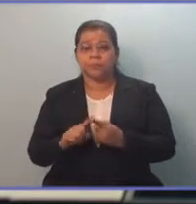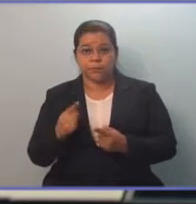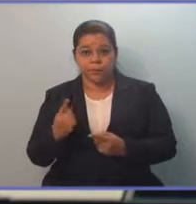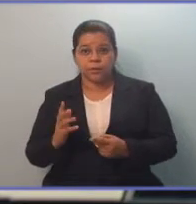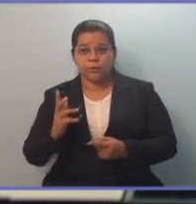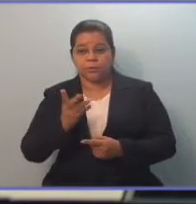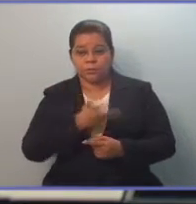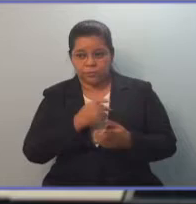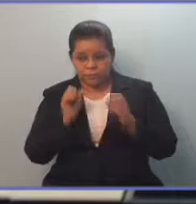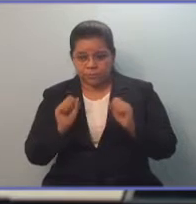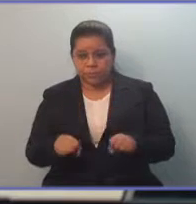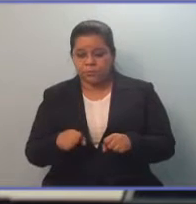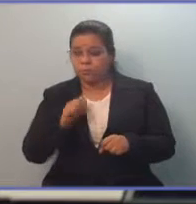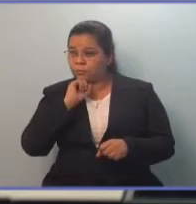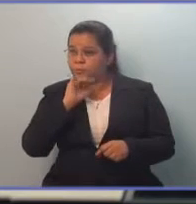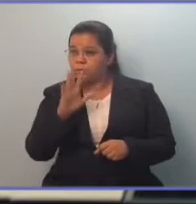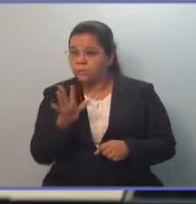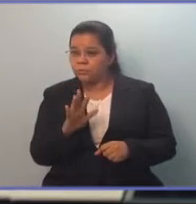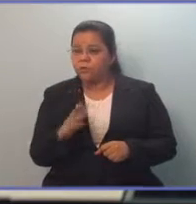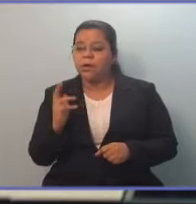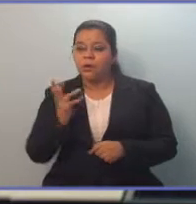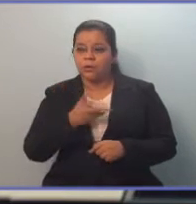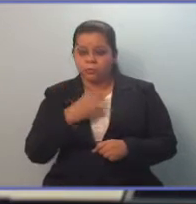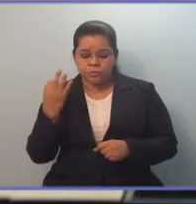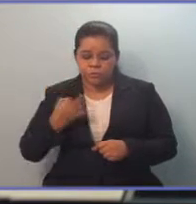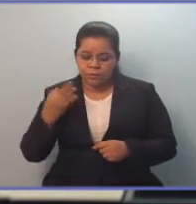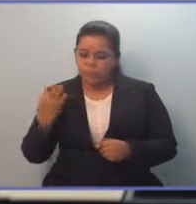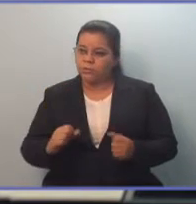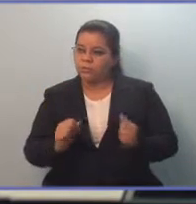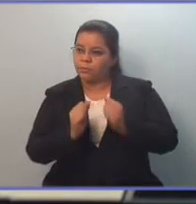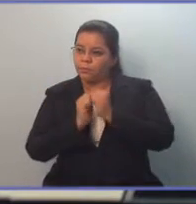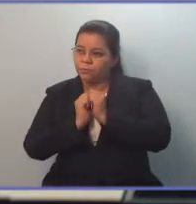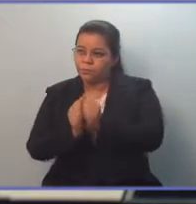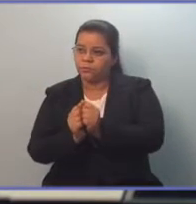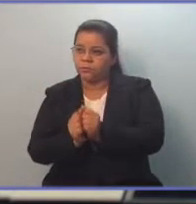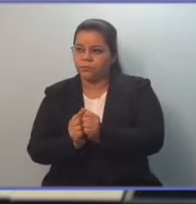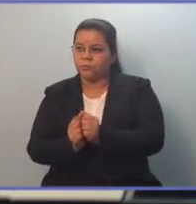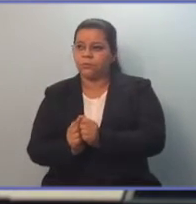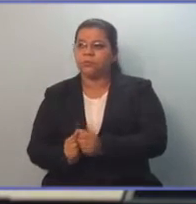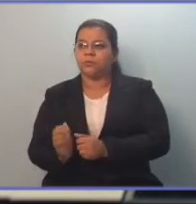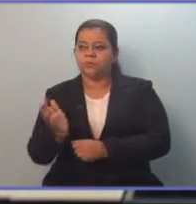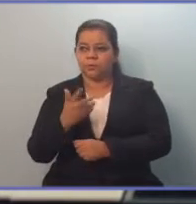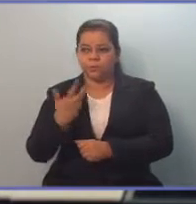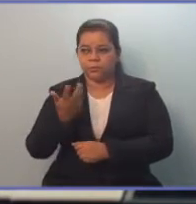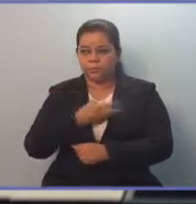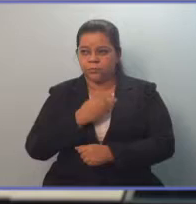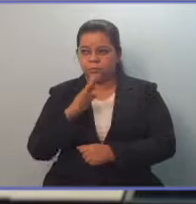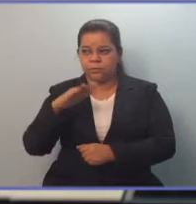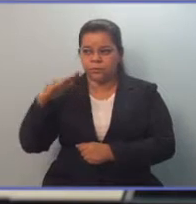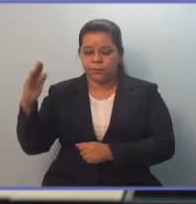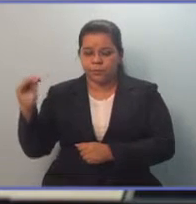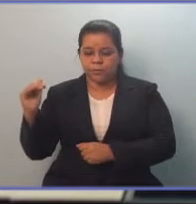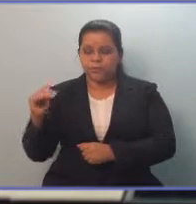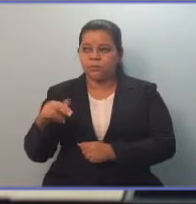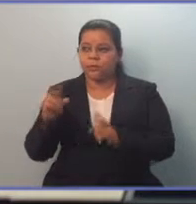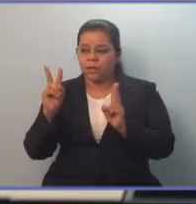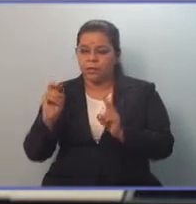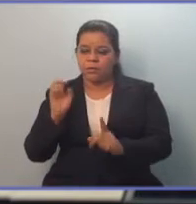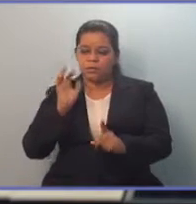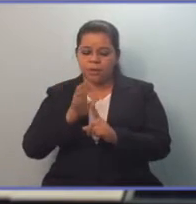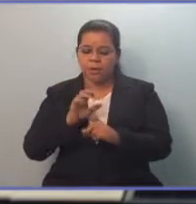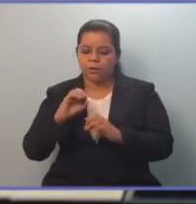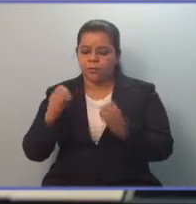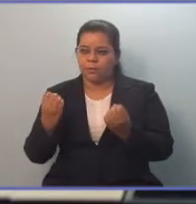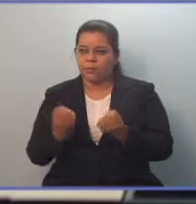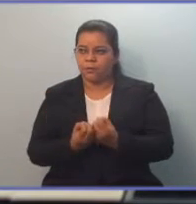destacar que debemos estar unidos como país frente al crimen organizado.